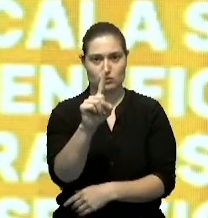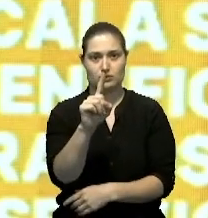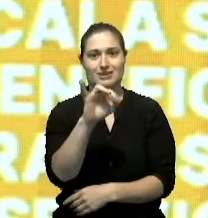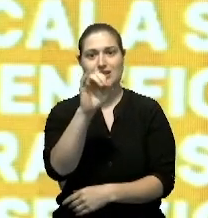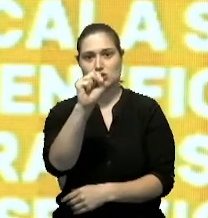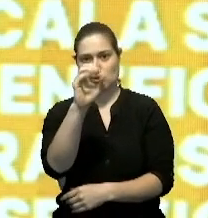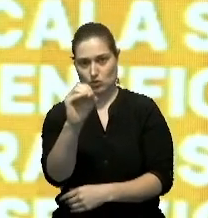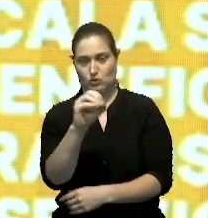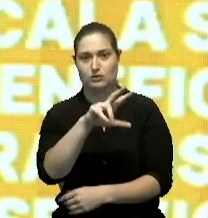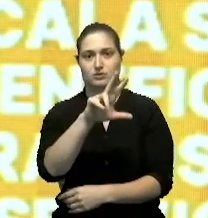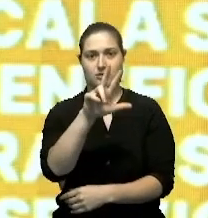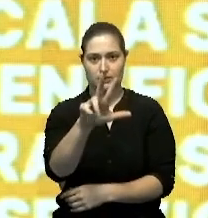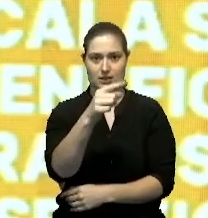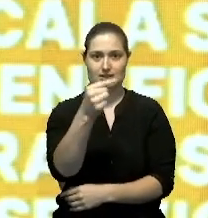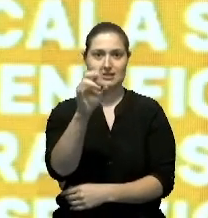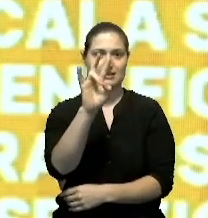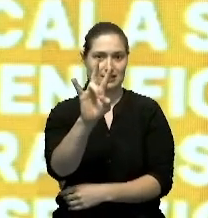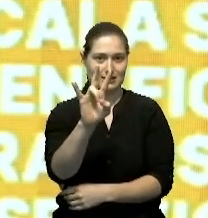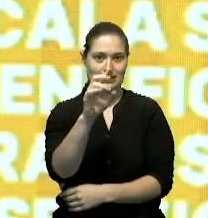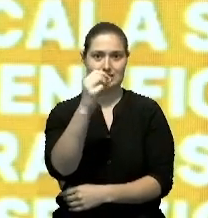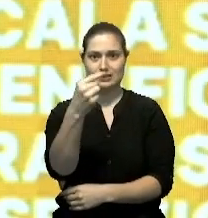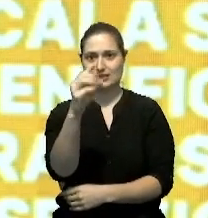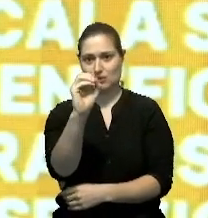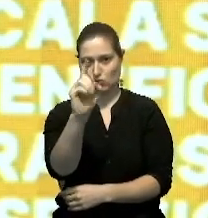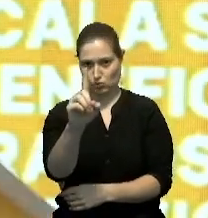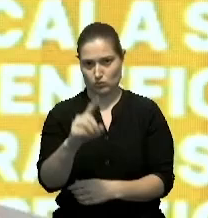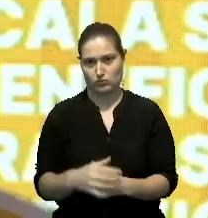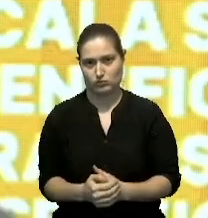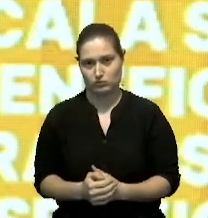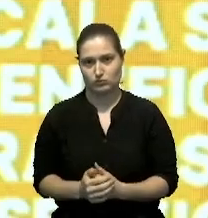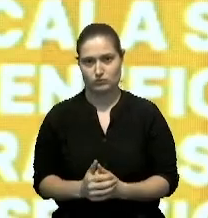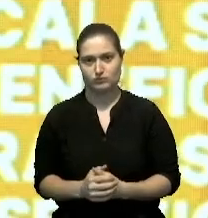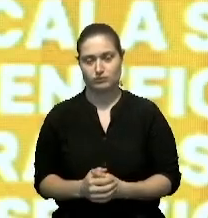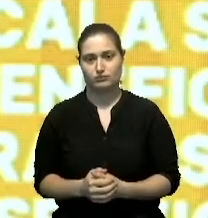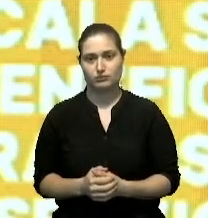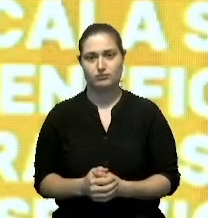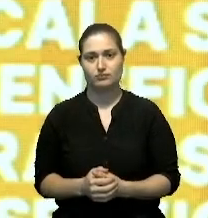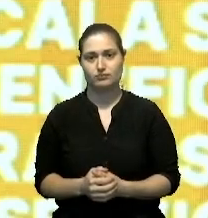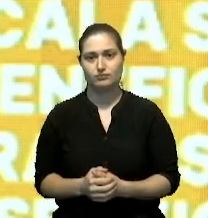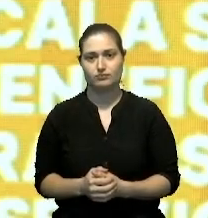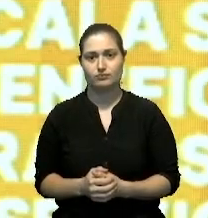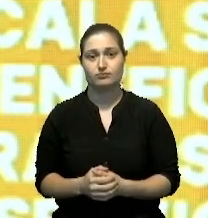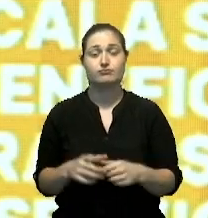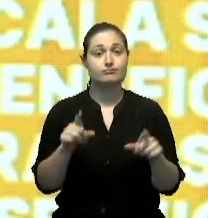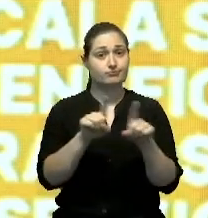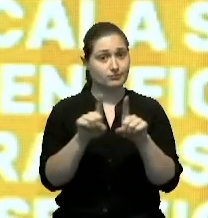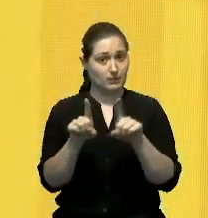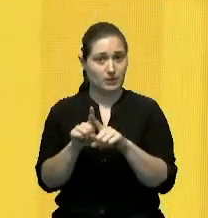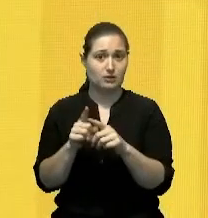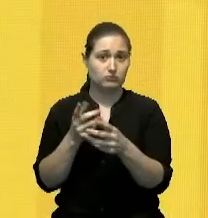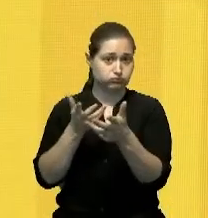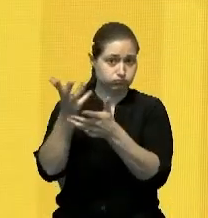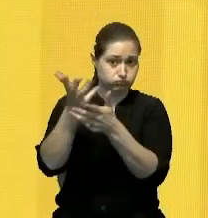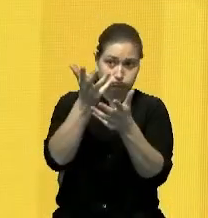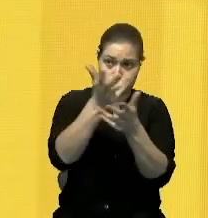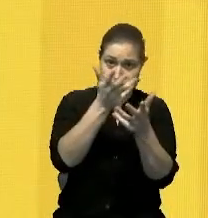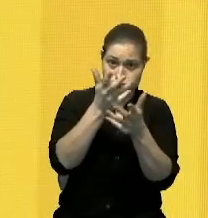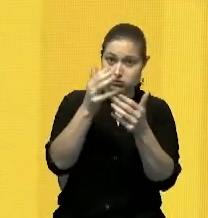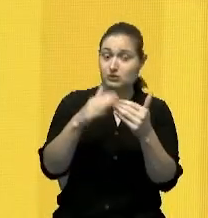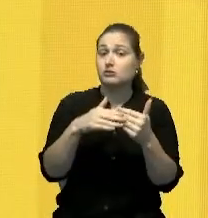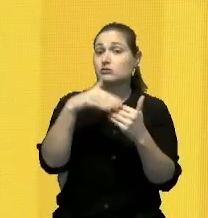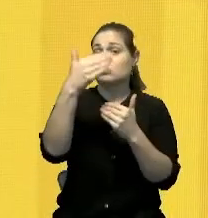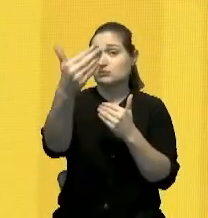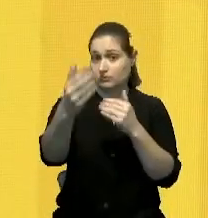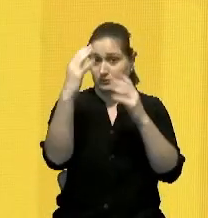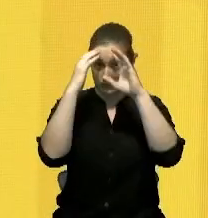37301. Hemos negociado también la apertura de próximos consulados para dar